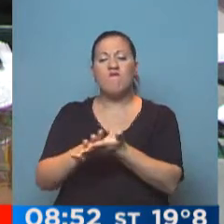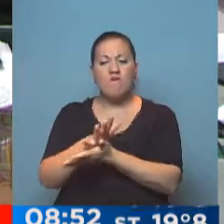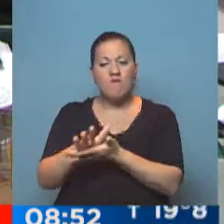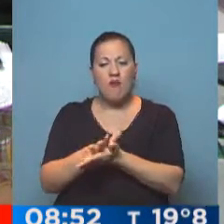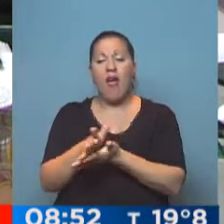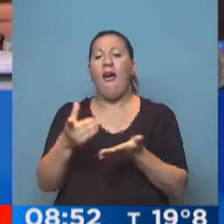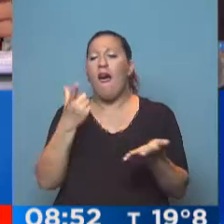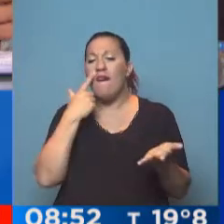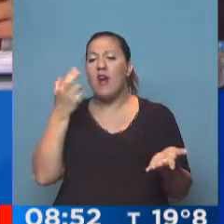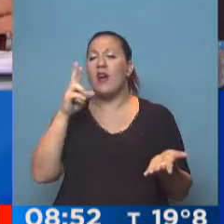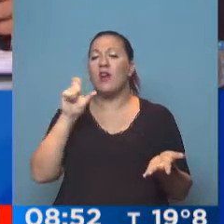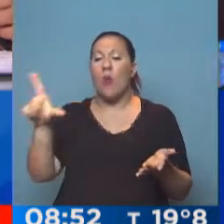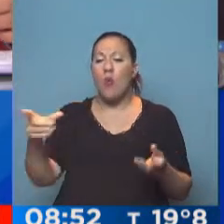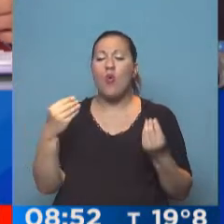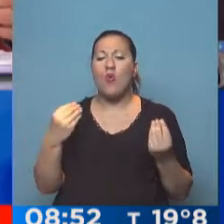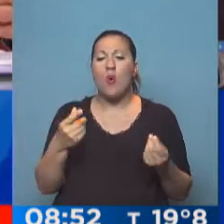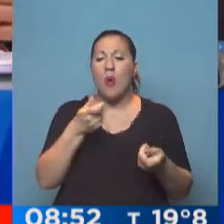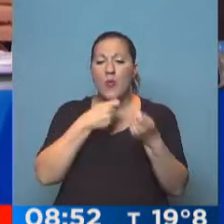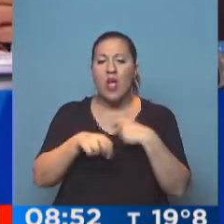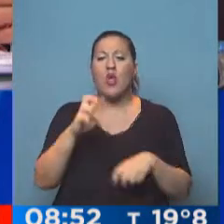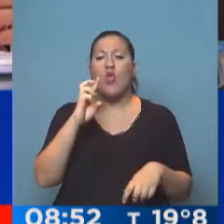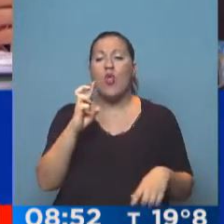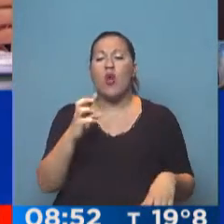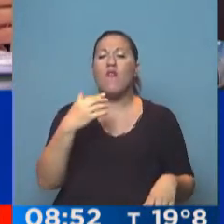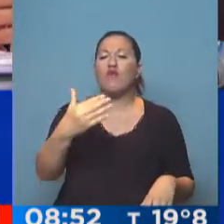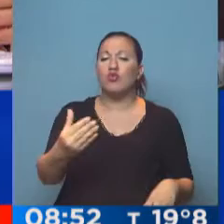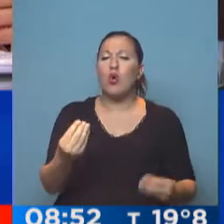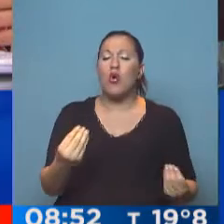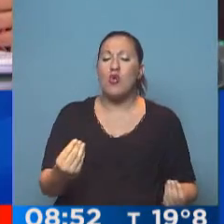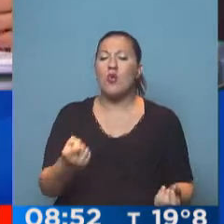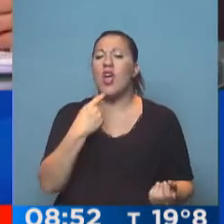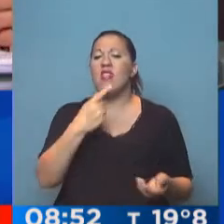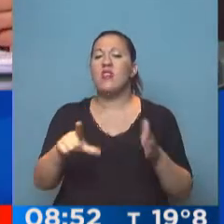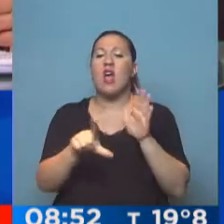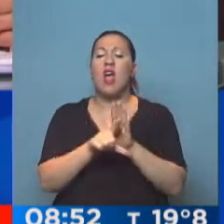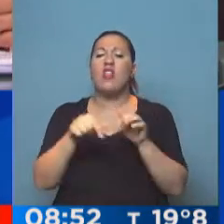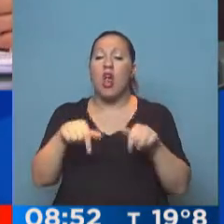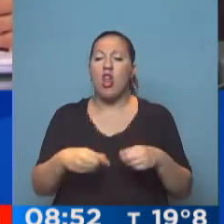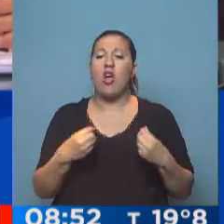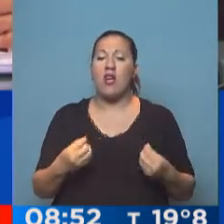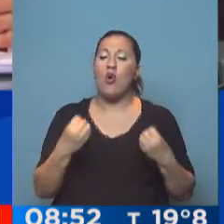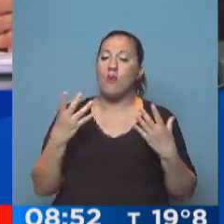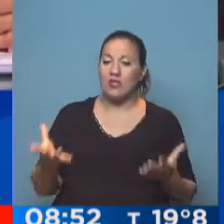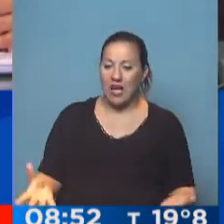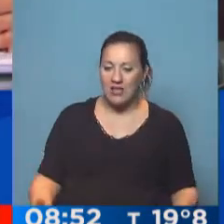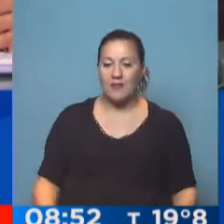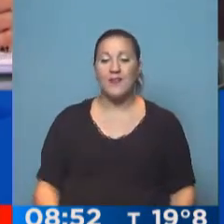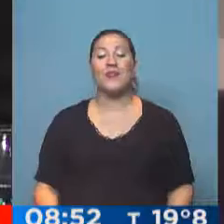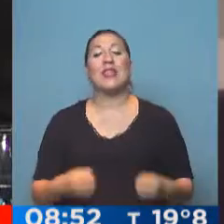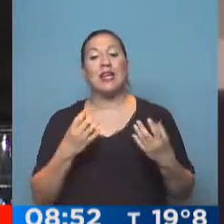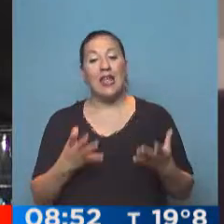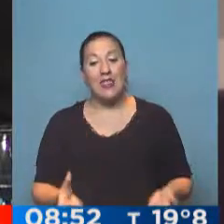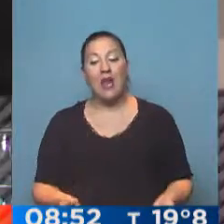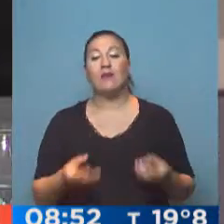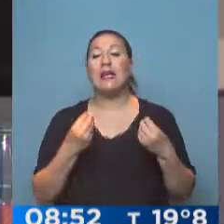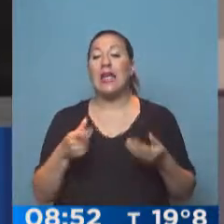Raúl de la Torre con nosotros. ¿Cómo es eso de la venta de dólar a futuro? ¿Y qué dice la legislación vigente? ¿Cómo estás? ¿Qué tal? Lo que hicieron